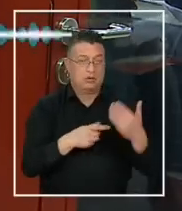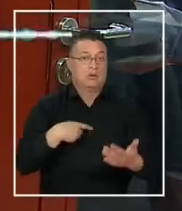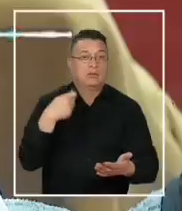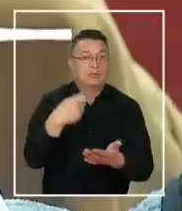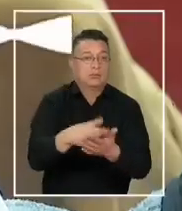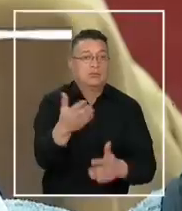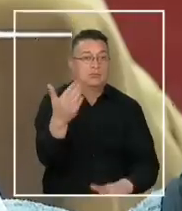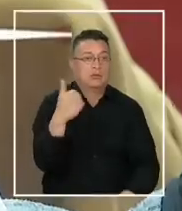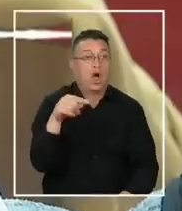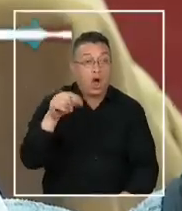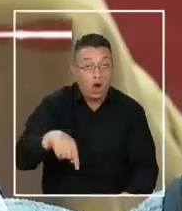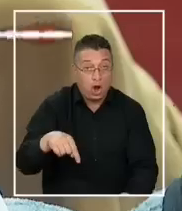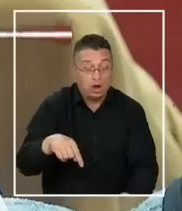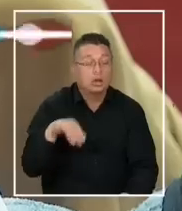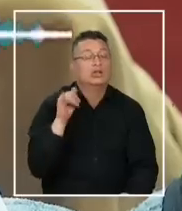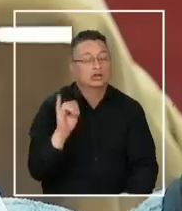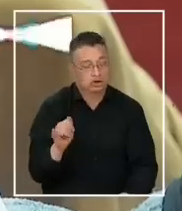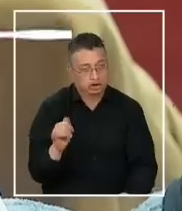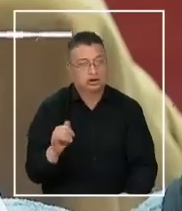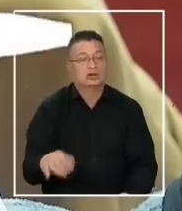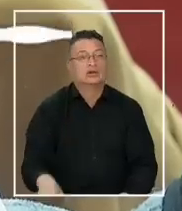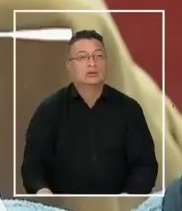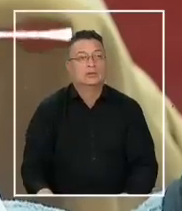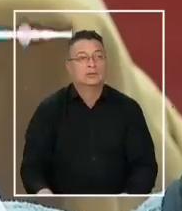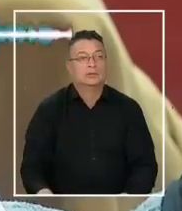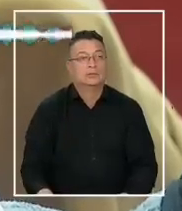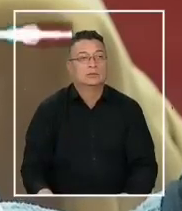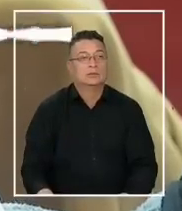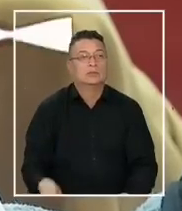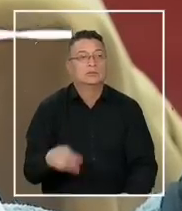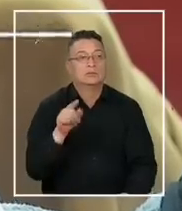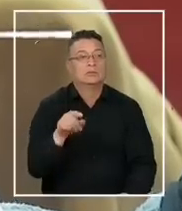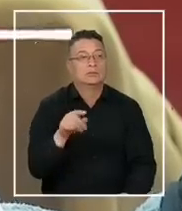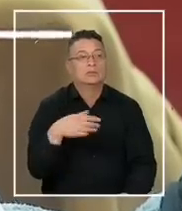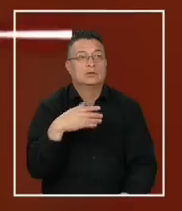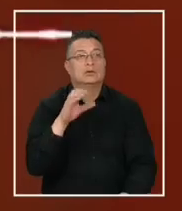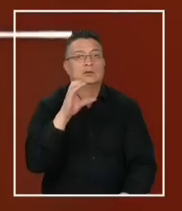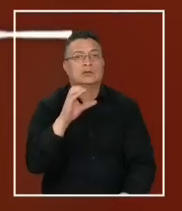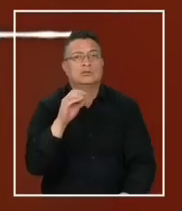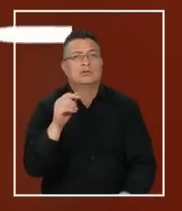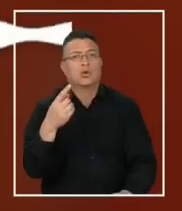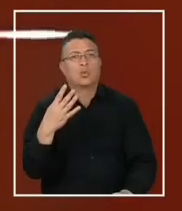¿Está hoy? Sí. La 18.45.